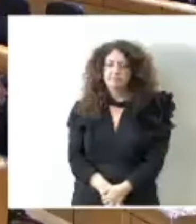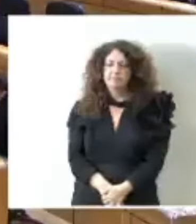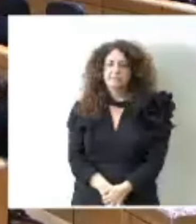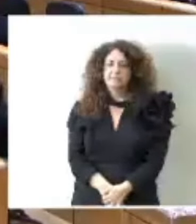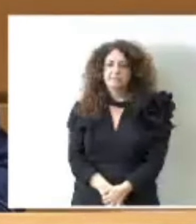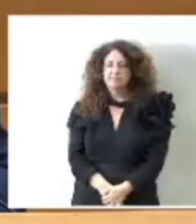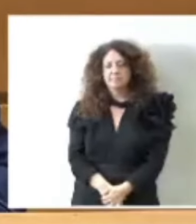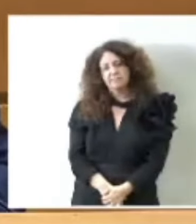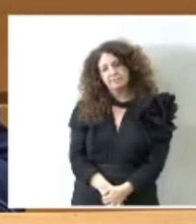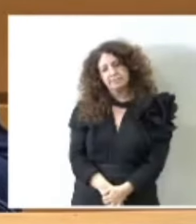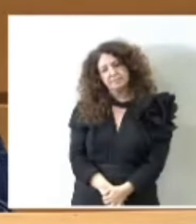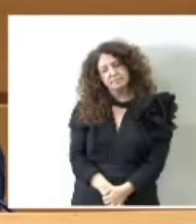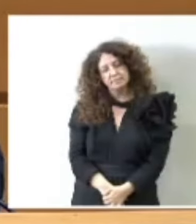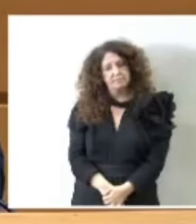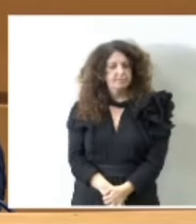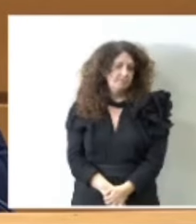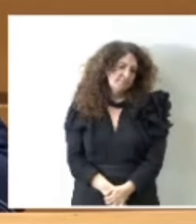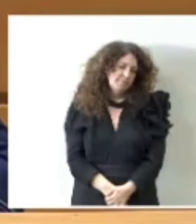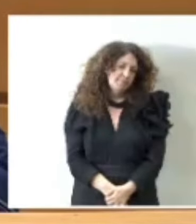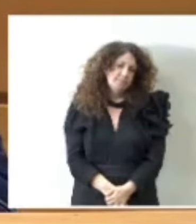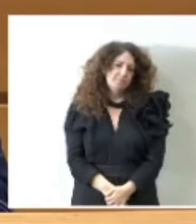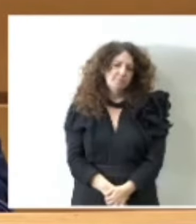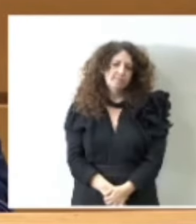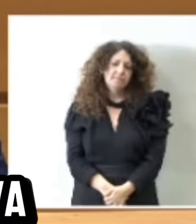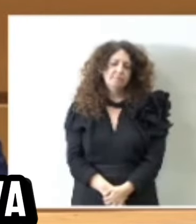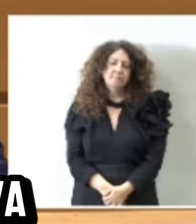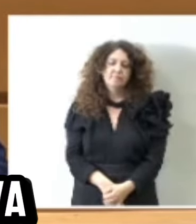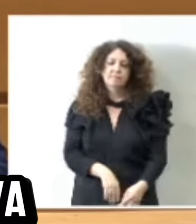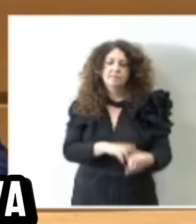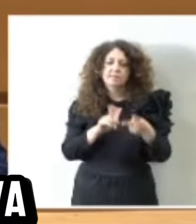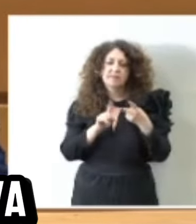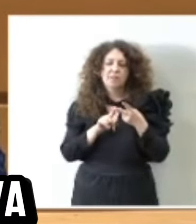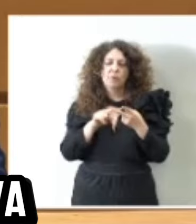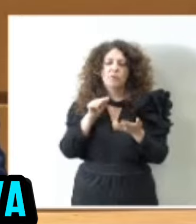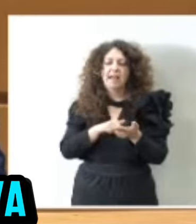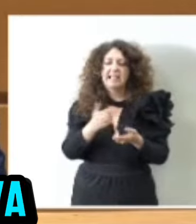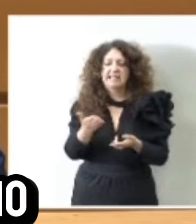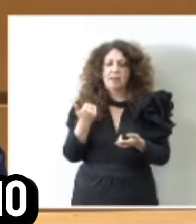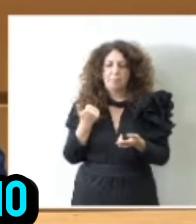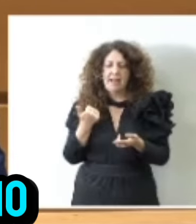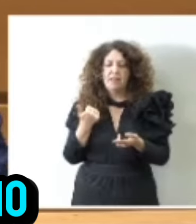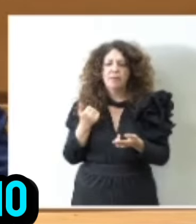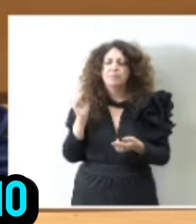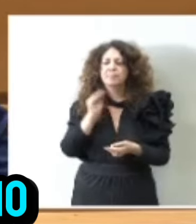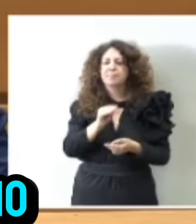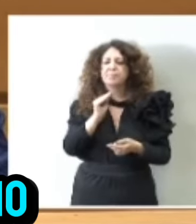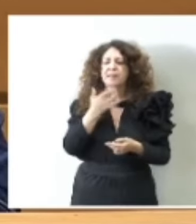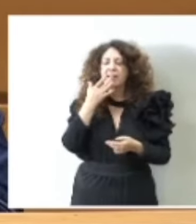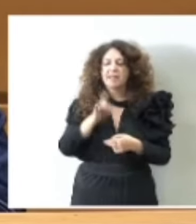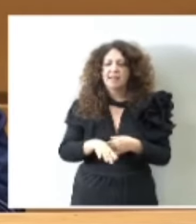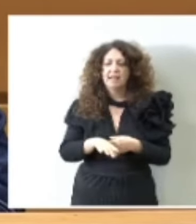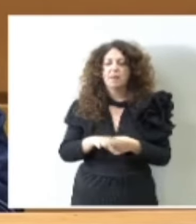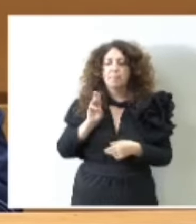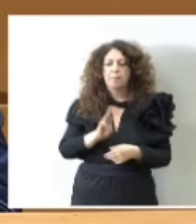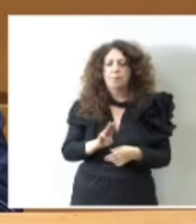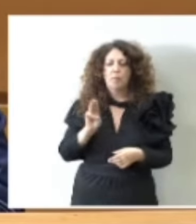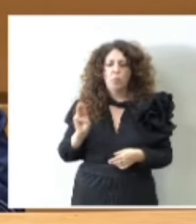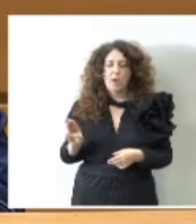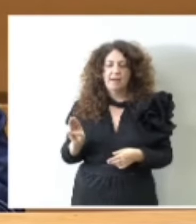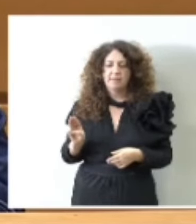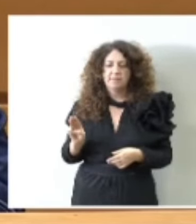A continuación se inicia el debate de la siguiente interpelación a iniciativa del Grupo Parlamentario Popular